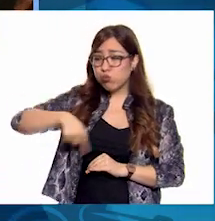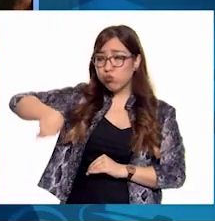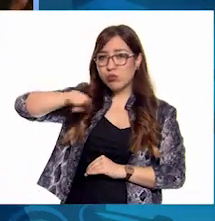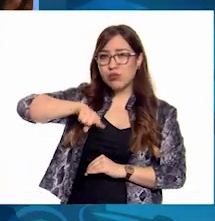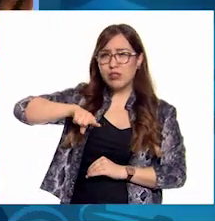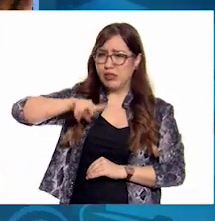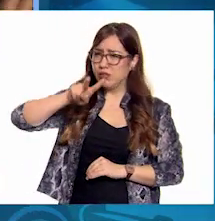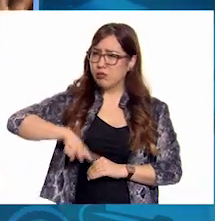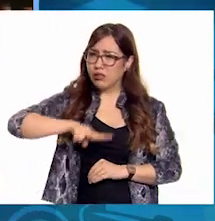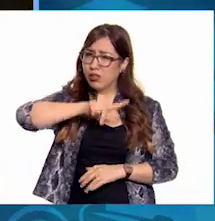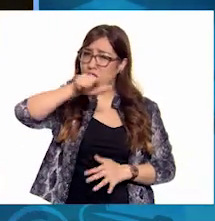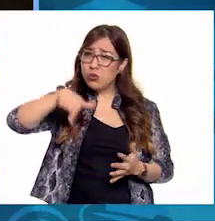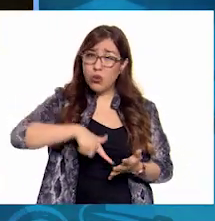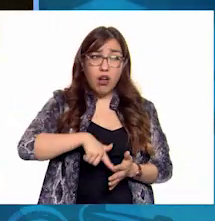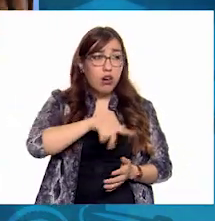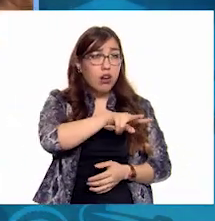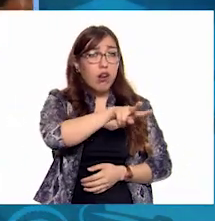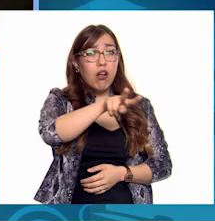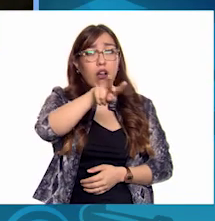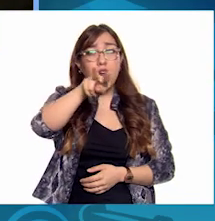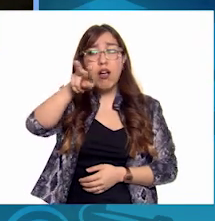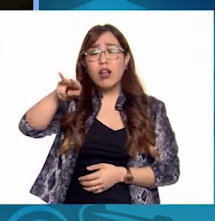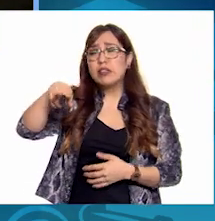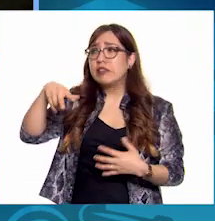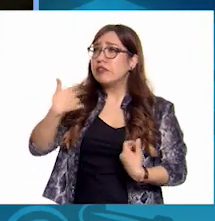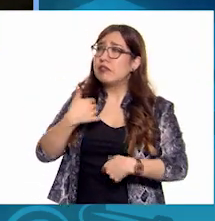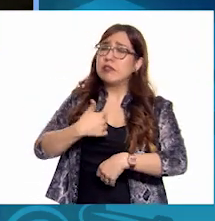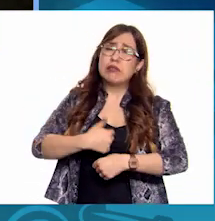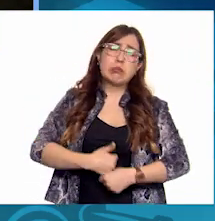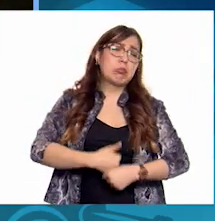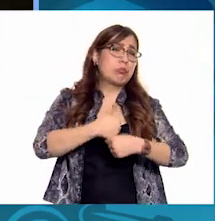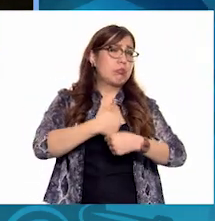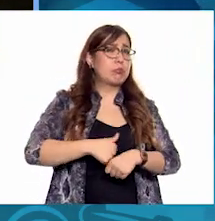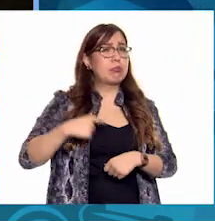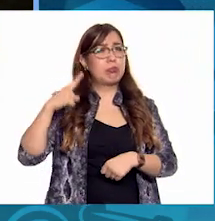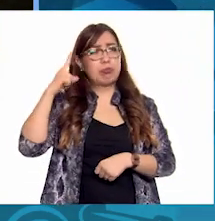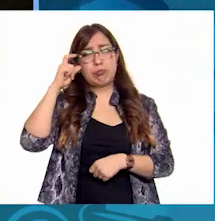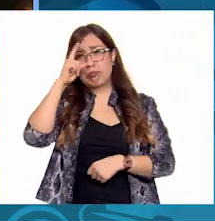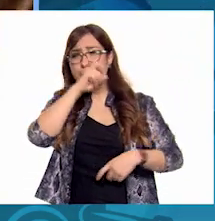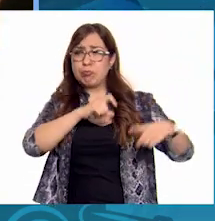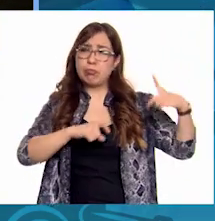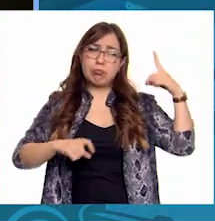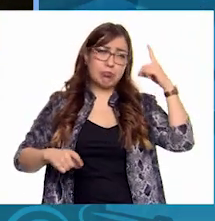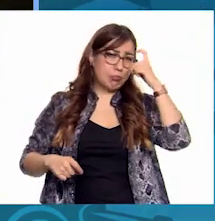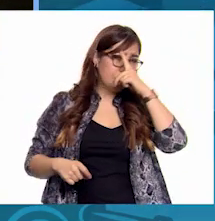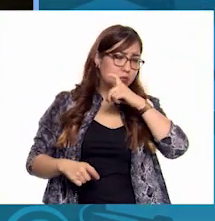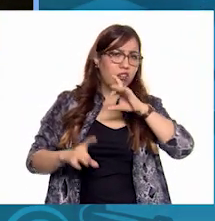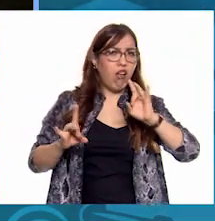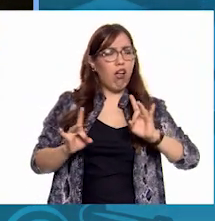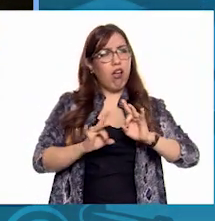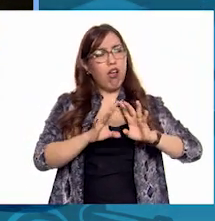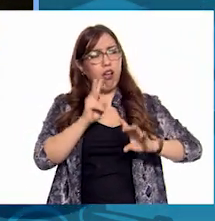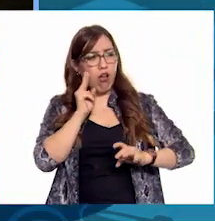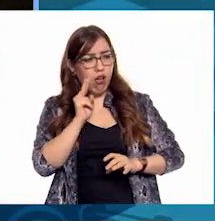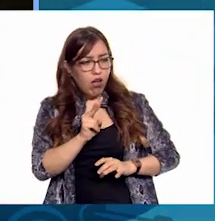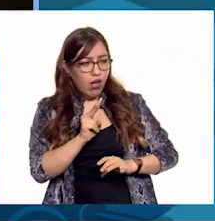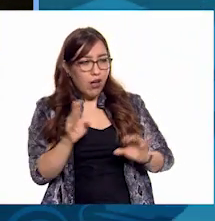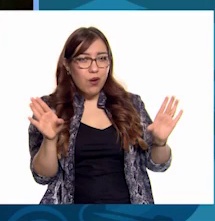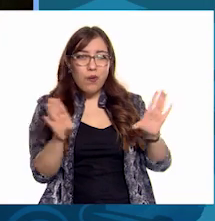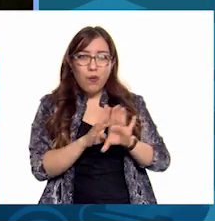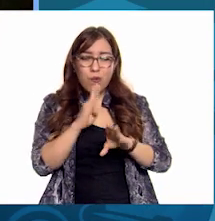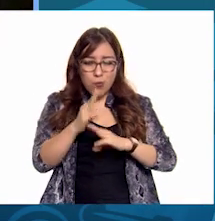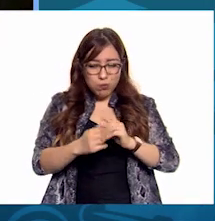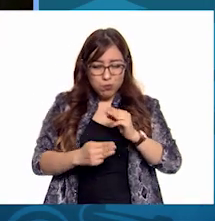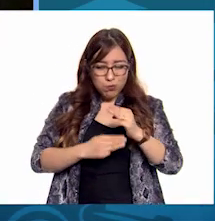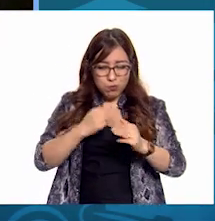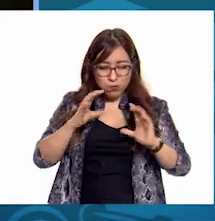muy duras Pronto empezaron a encontrar Pequeños regalos Que les había hecho el planeta